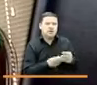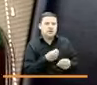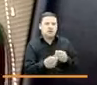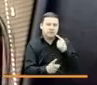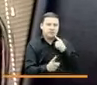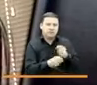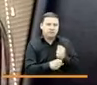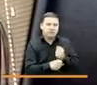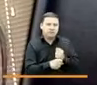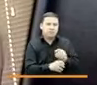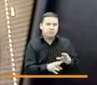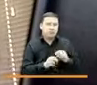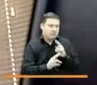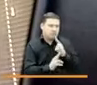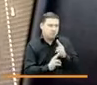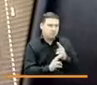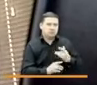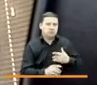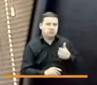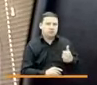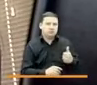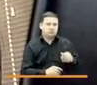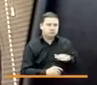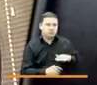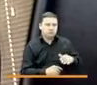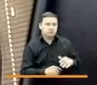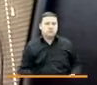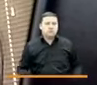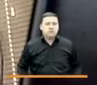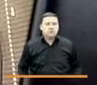trabajo y obtener los resultados satisfactorios que de ahí salieron.